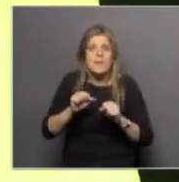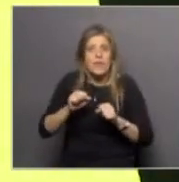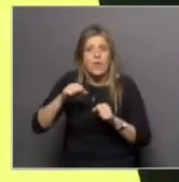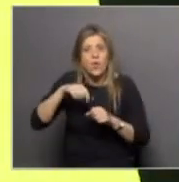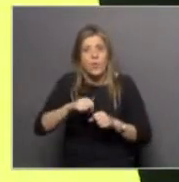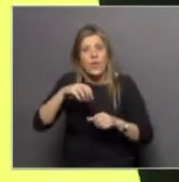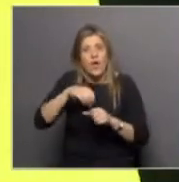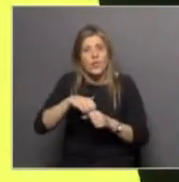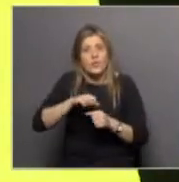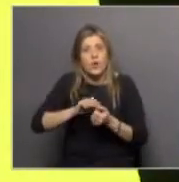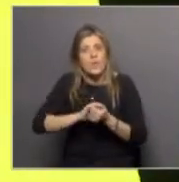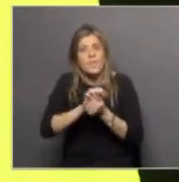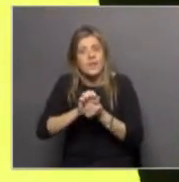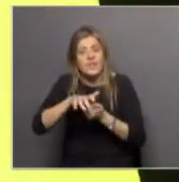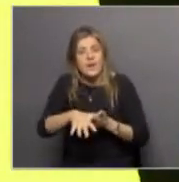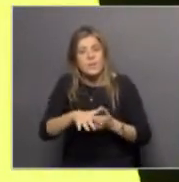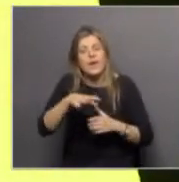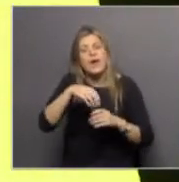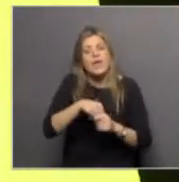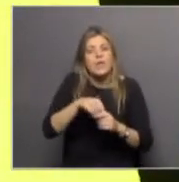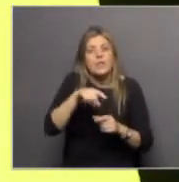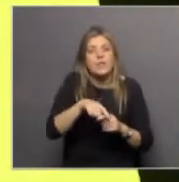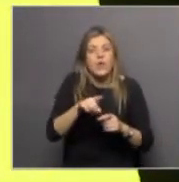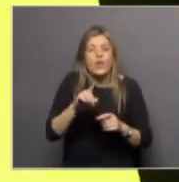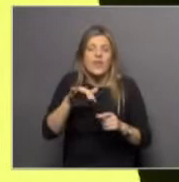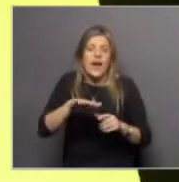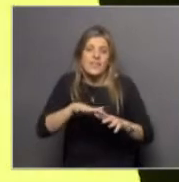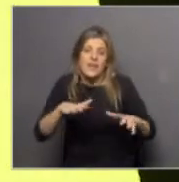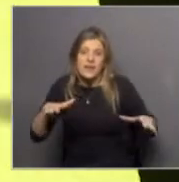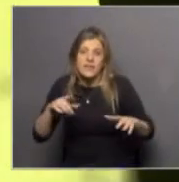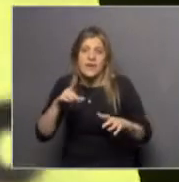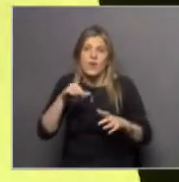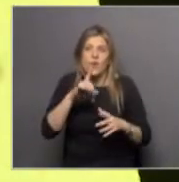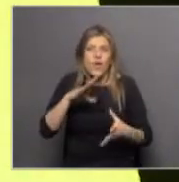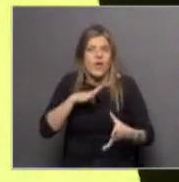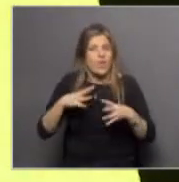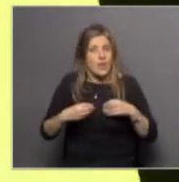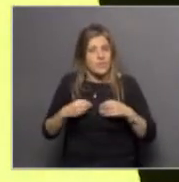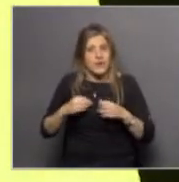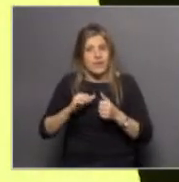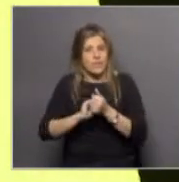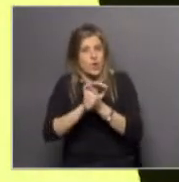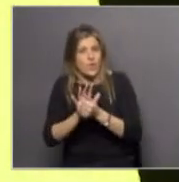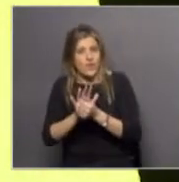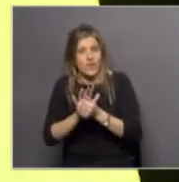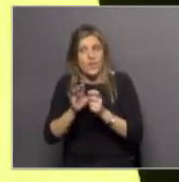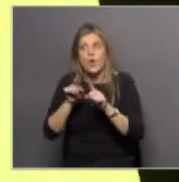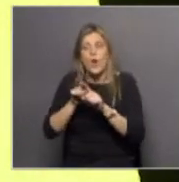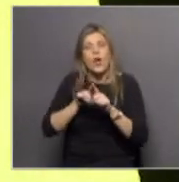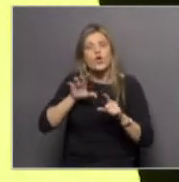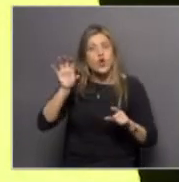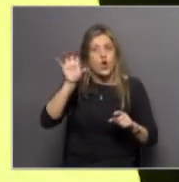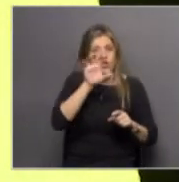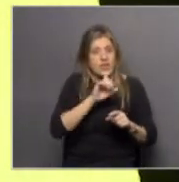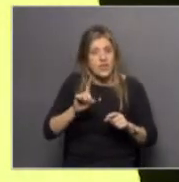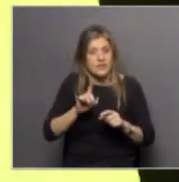la fauna antártica, la cual tiene un sistema inmune no adaptado a enfermedades corrientes en los demás continentes. También